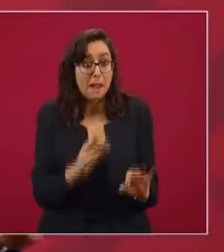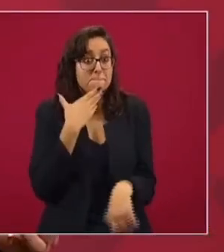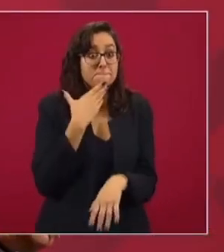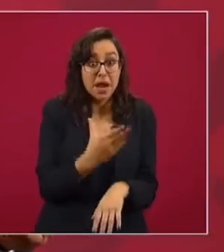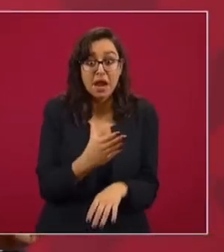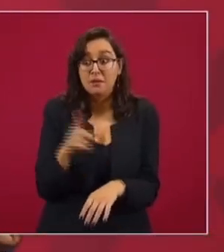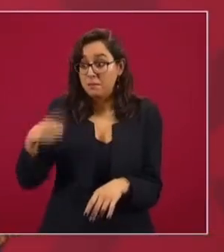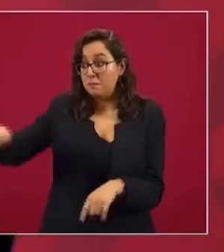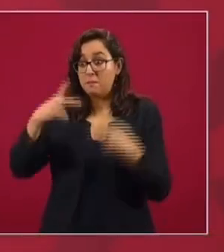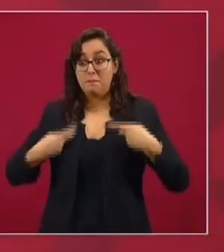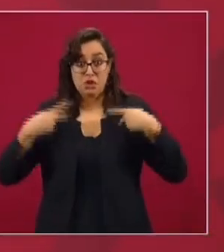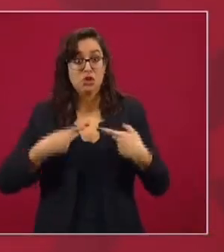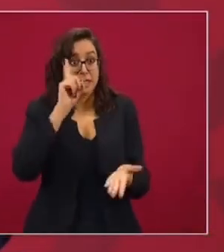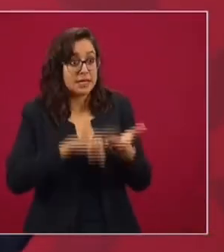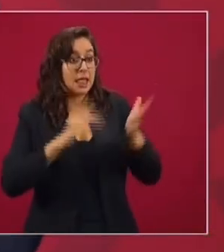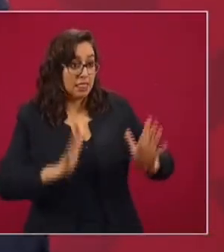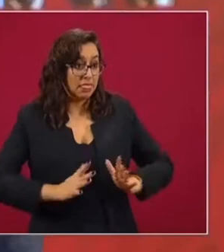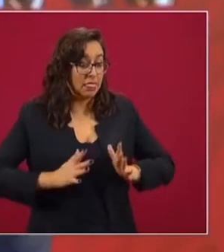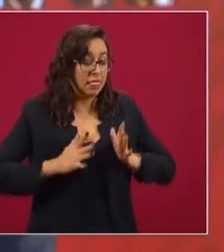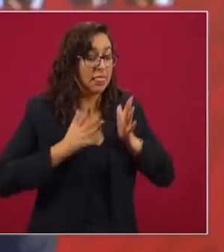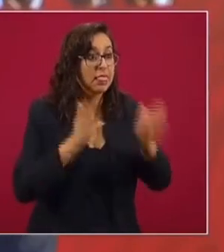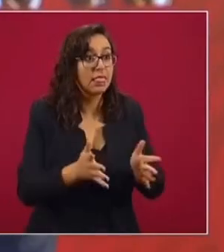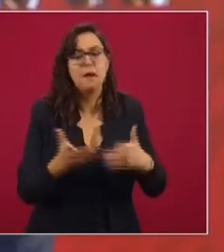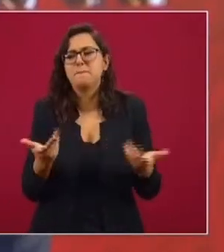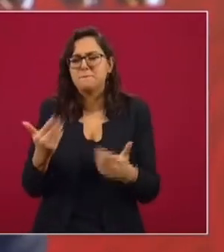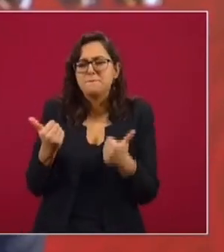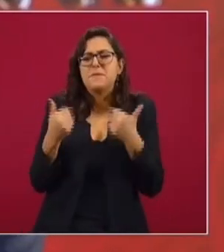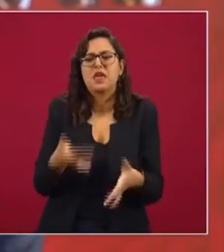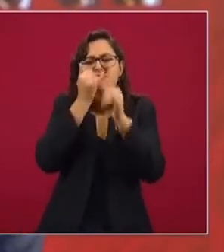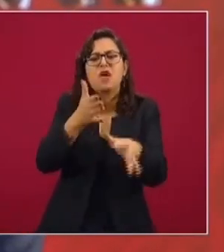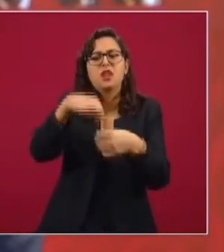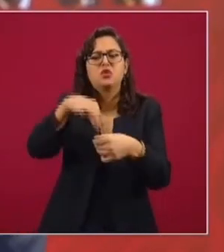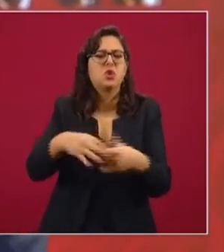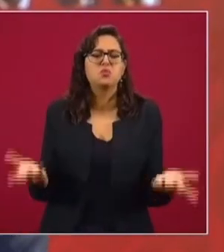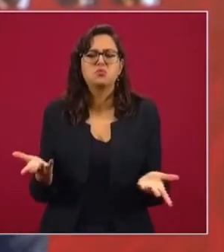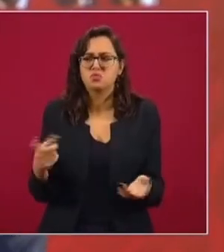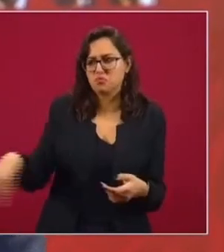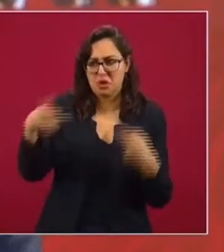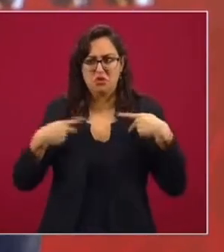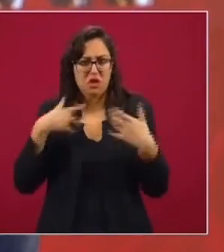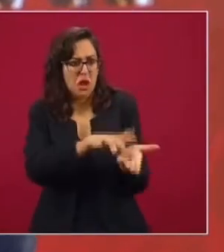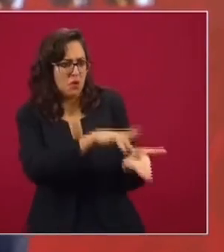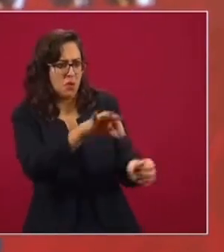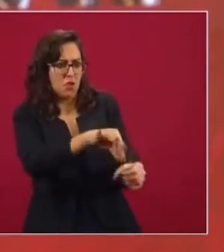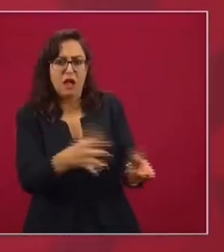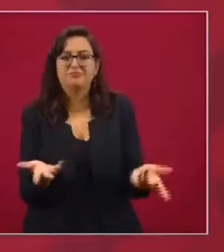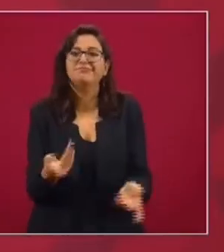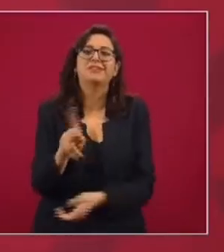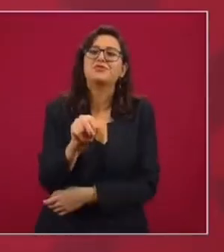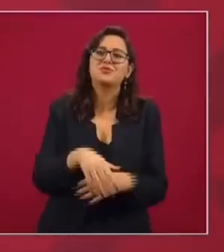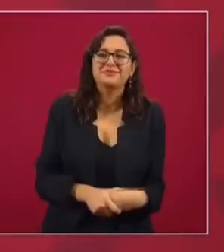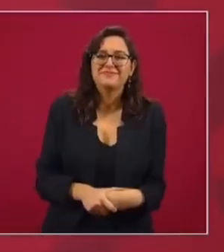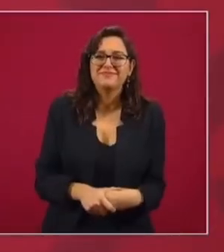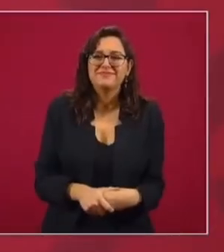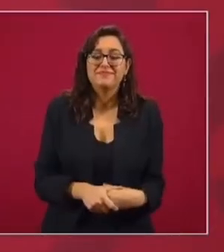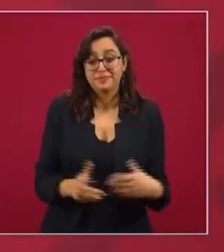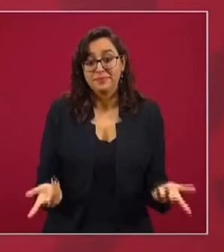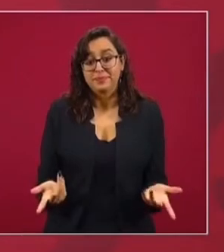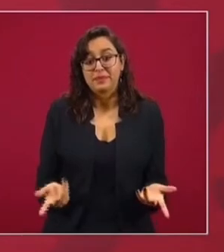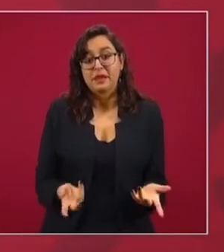habido necesidad de falsificar las actas y de rellenar las zonas. No les alcanzó. Entonces, lo de las campañas negras,